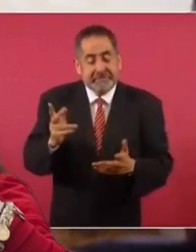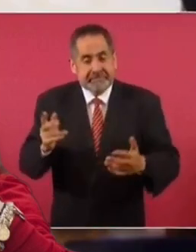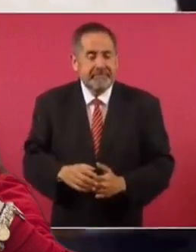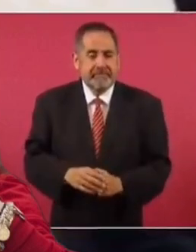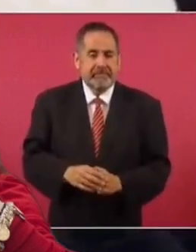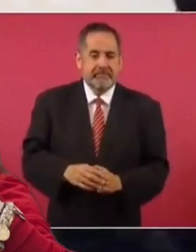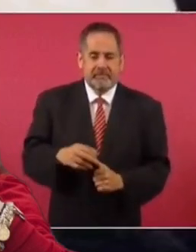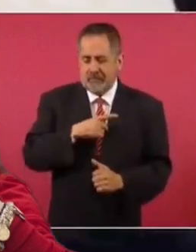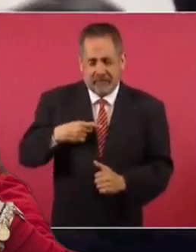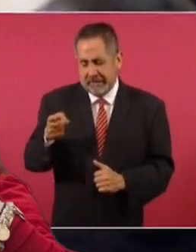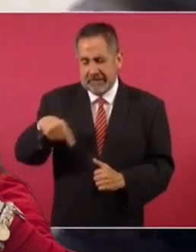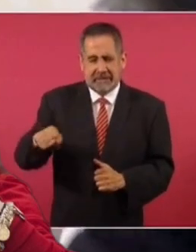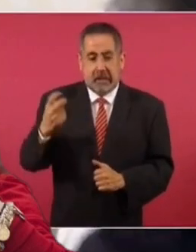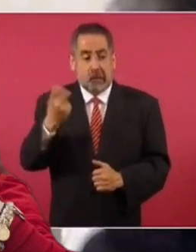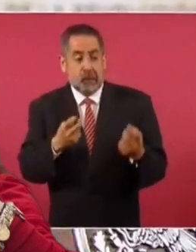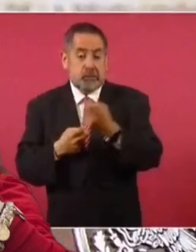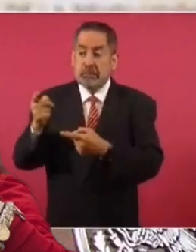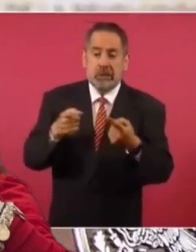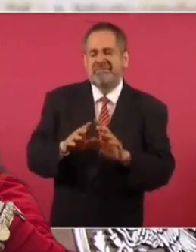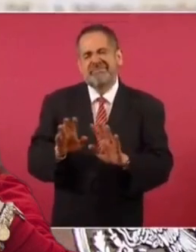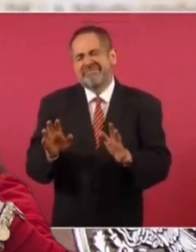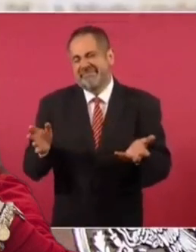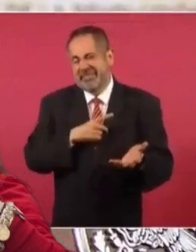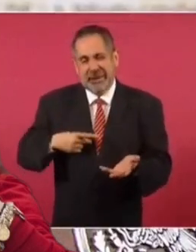No, no debe prevalecer eso.